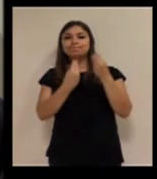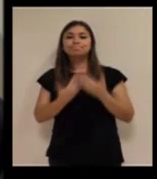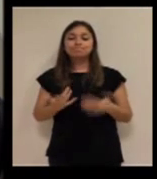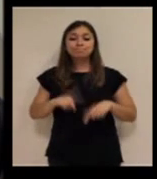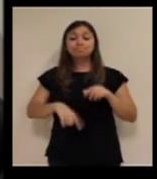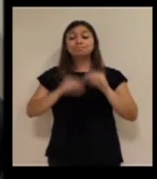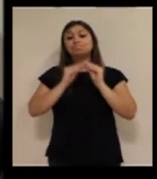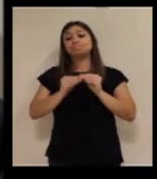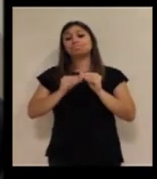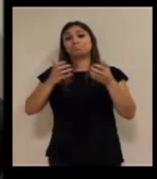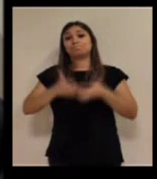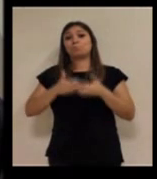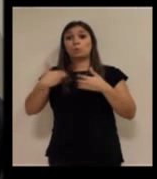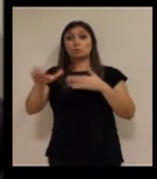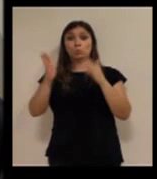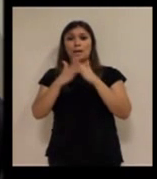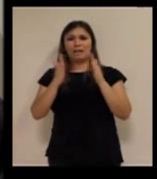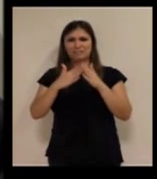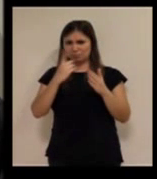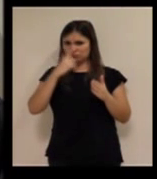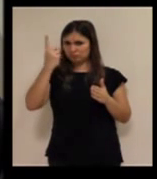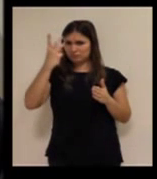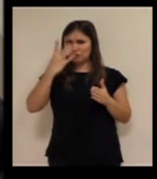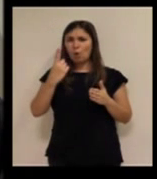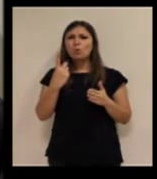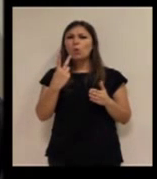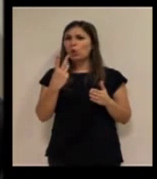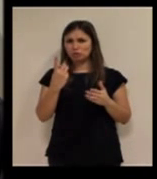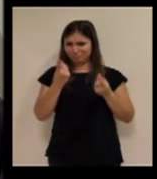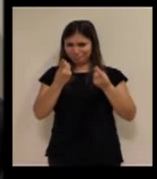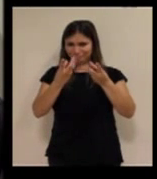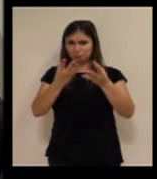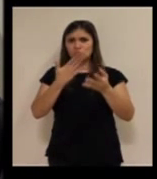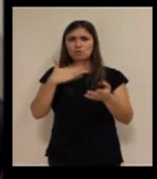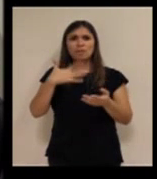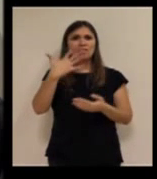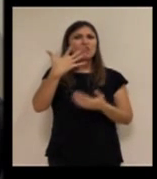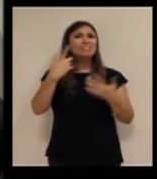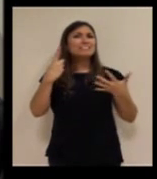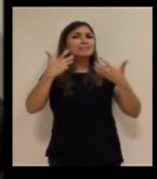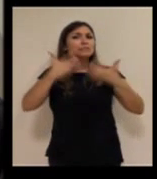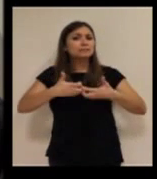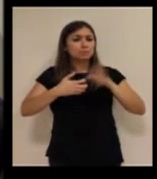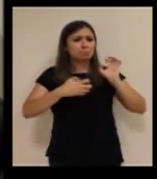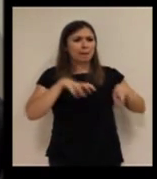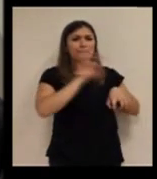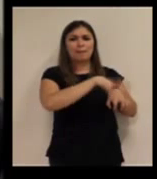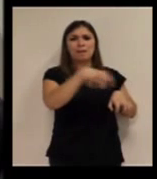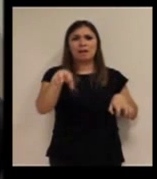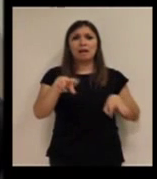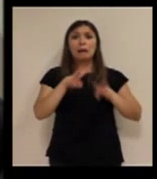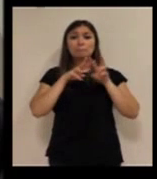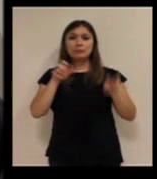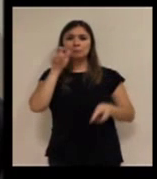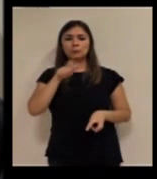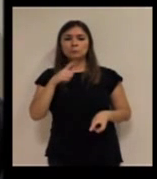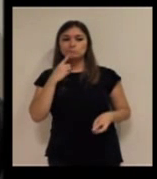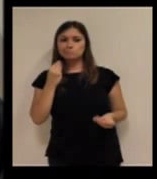al instalar esos dispositivos en el domicilio, que eran varios, no eran ni uno ni dos, probablemente eran cinco o seis, al principio los reciben con